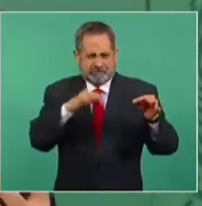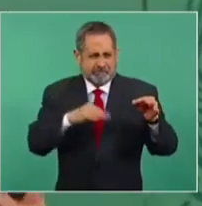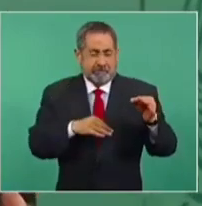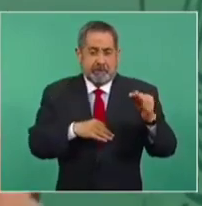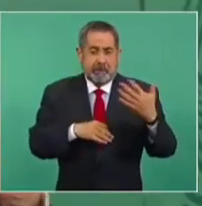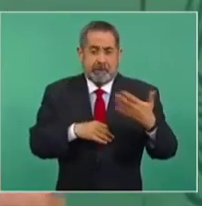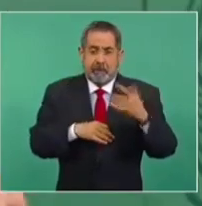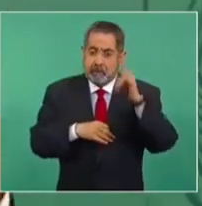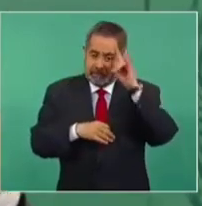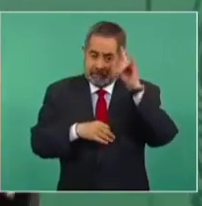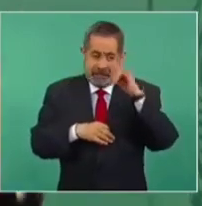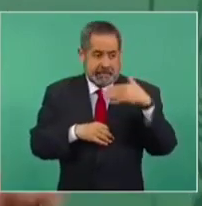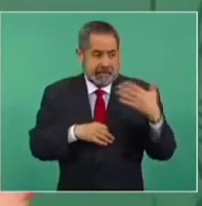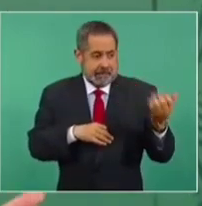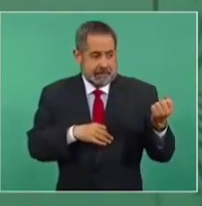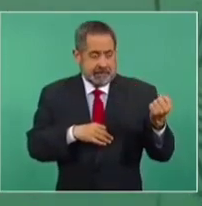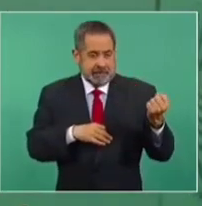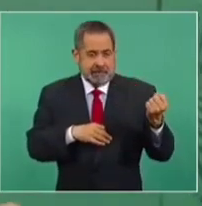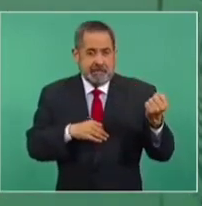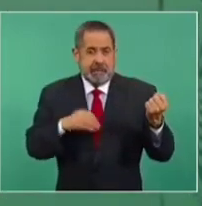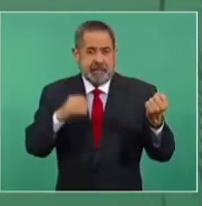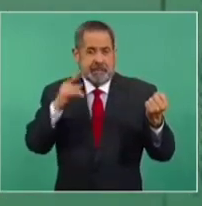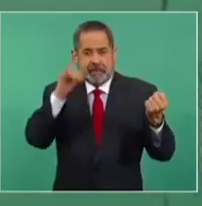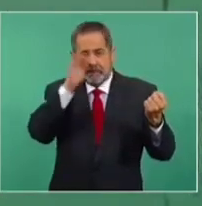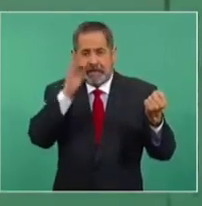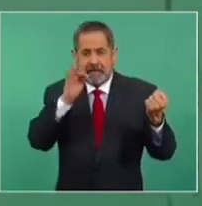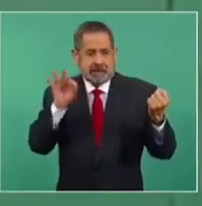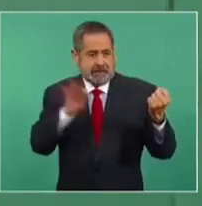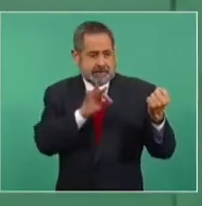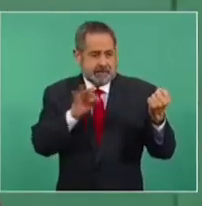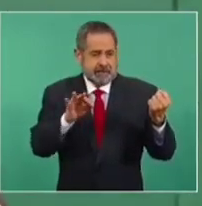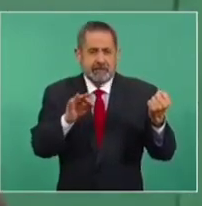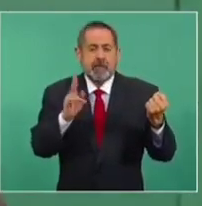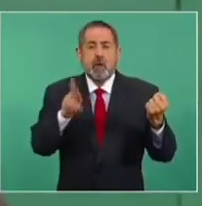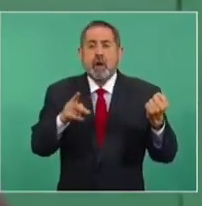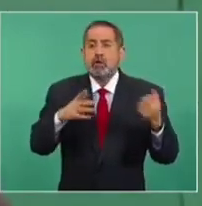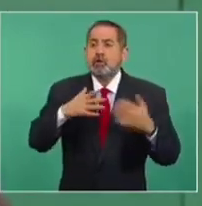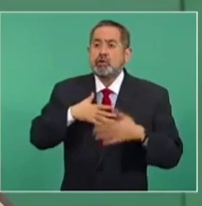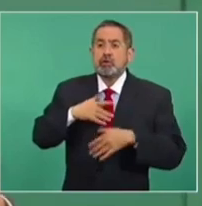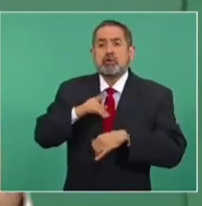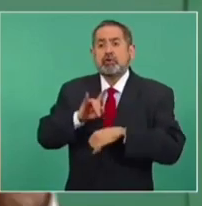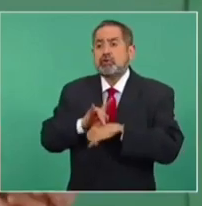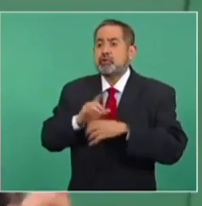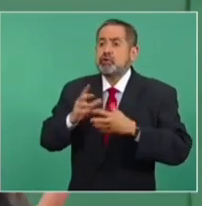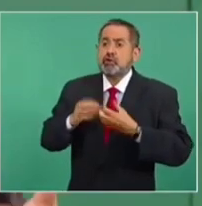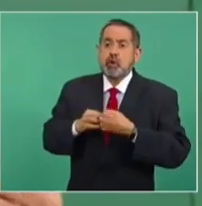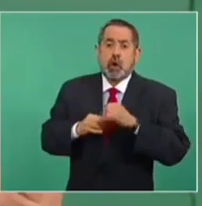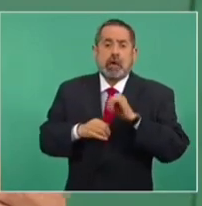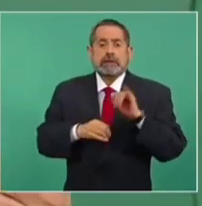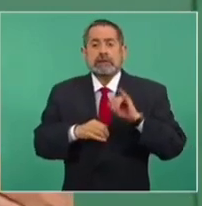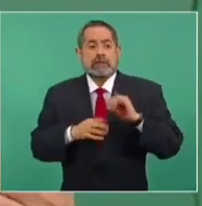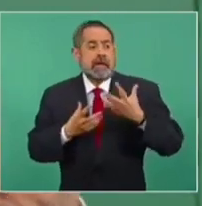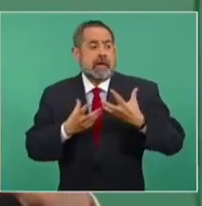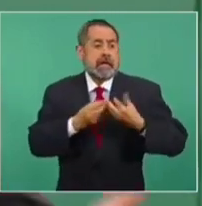mientes,